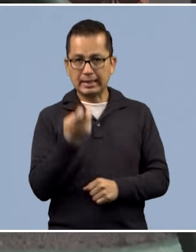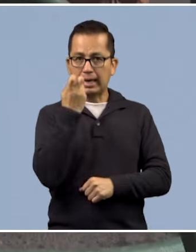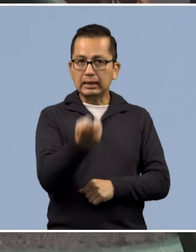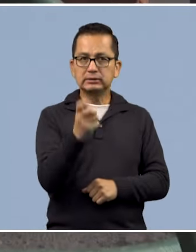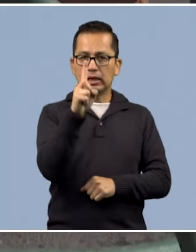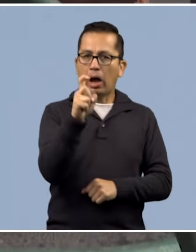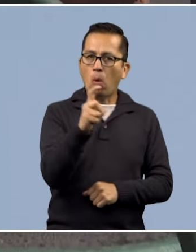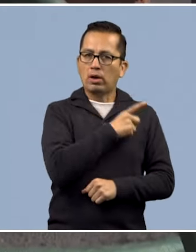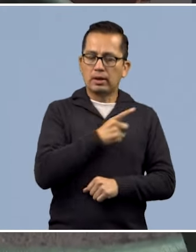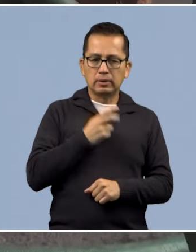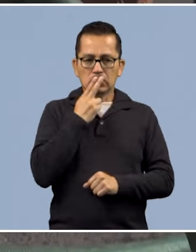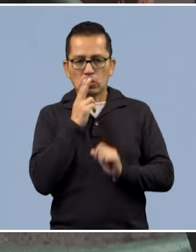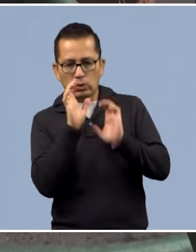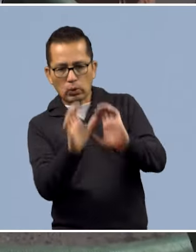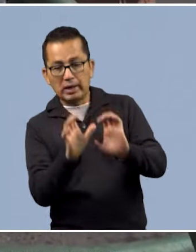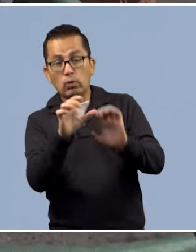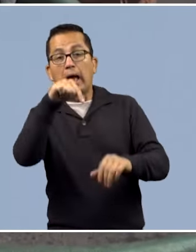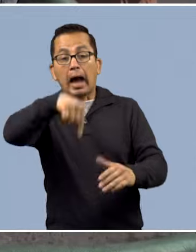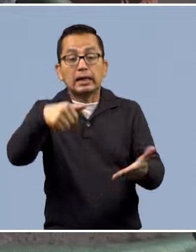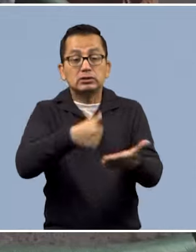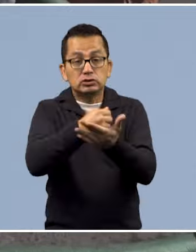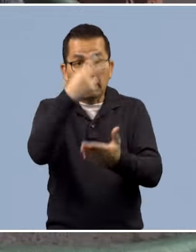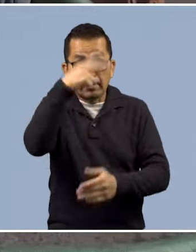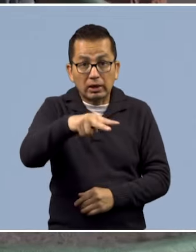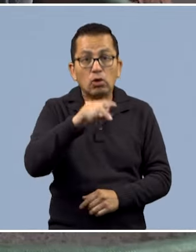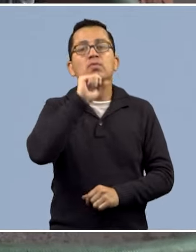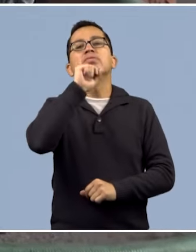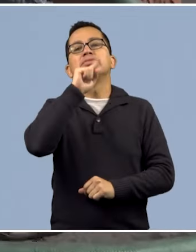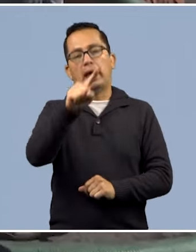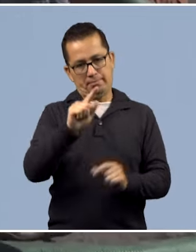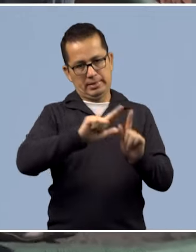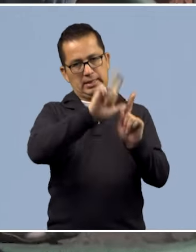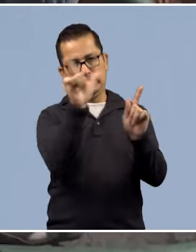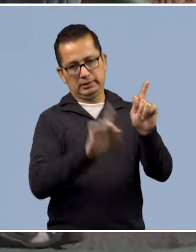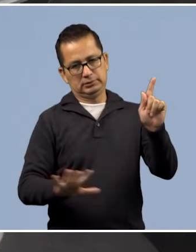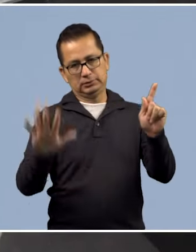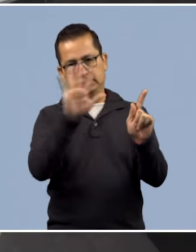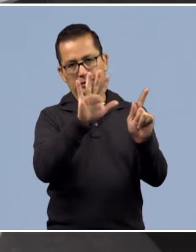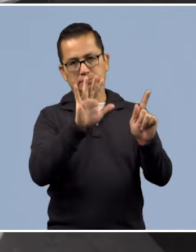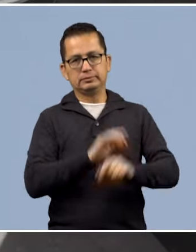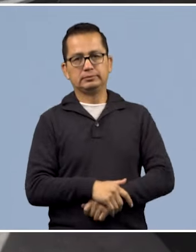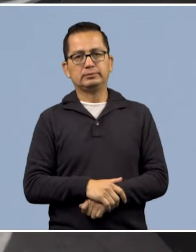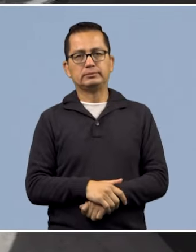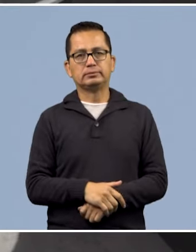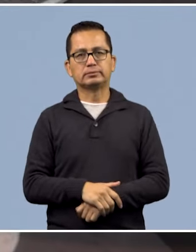de este recurso natural, no solo en el Valle de México, sino a nivel nacional.